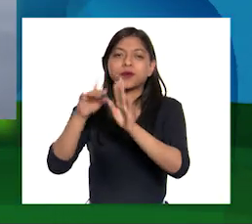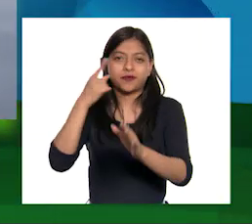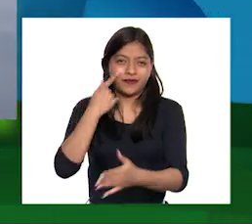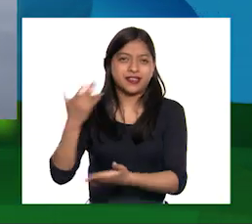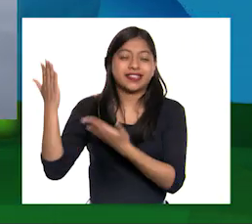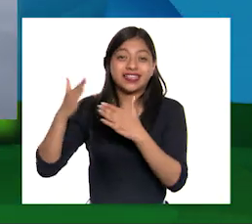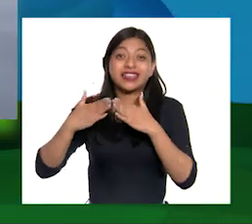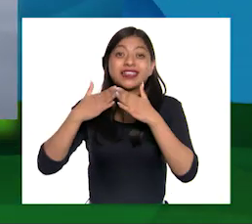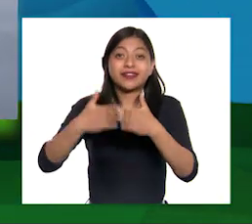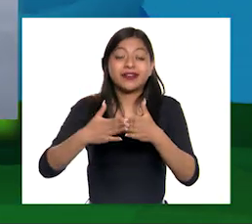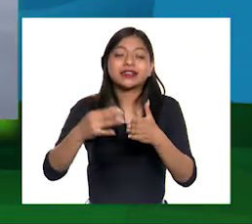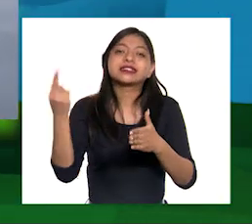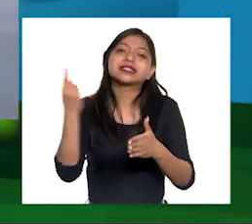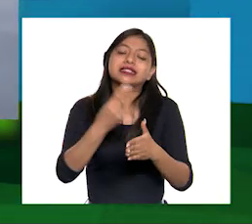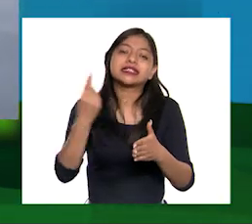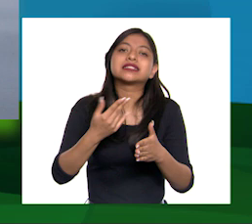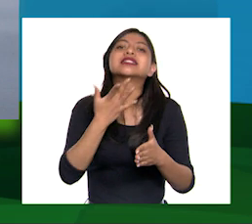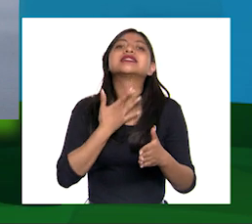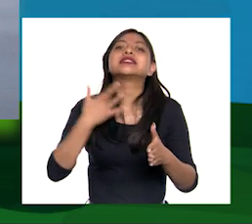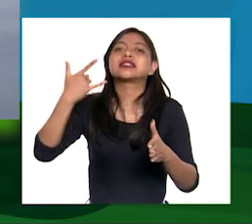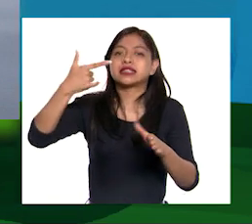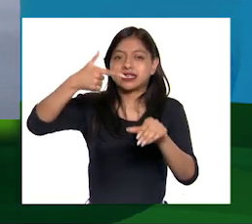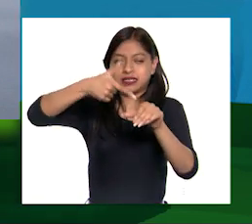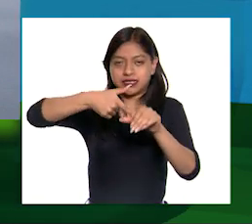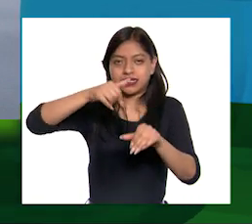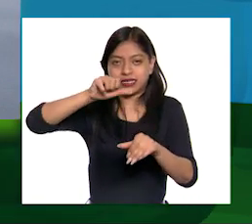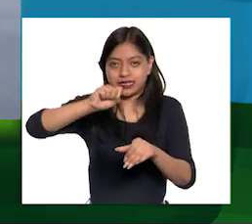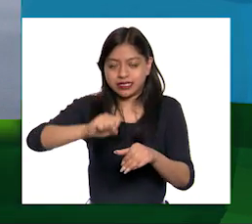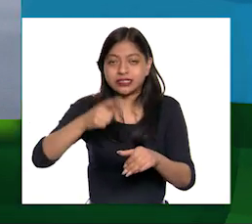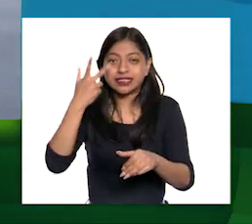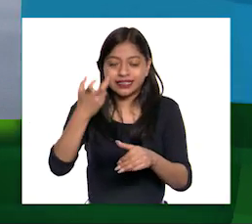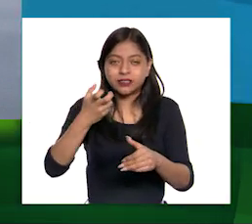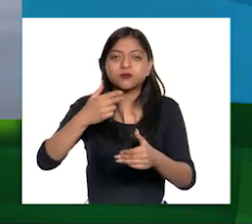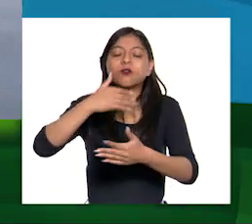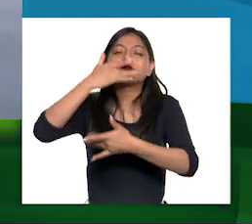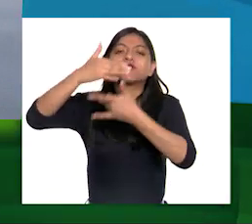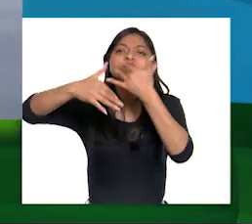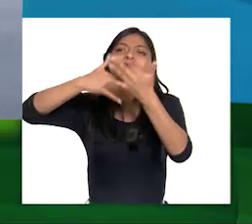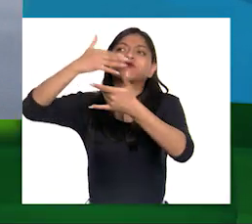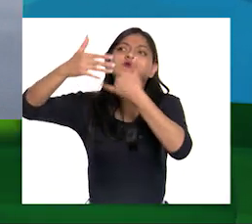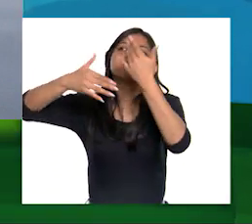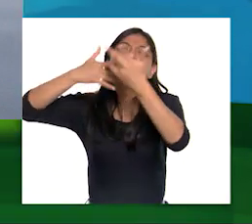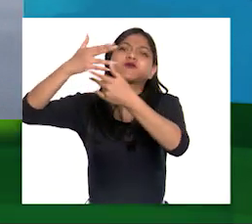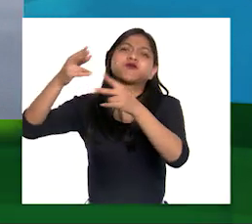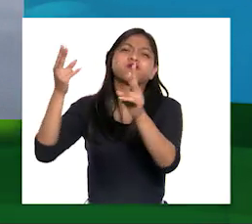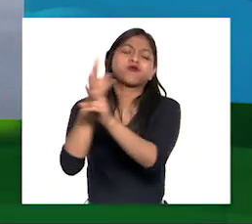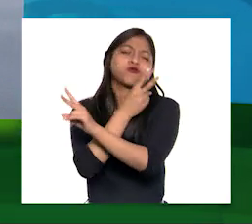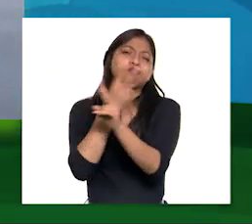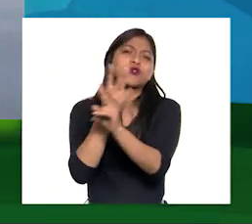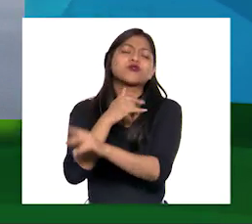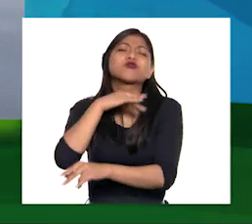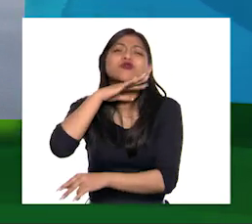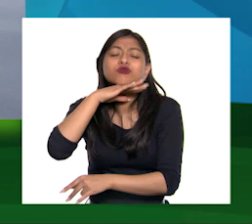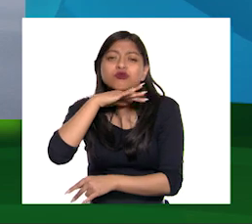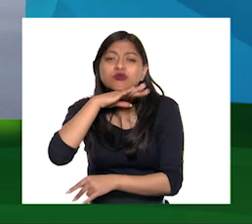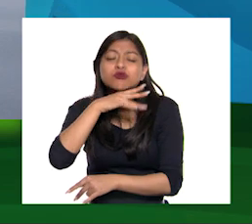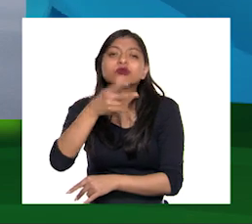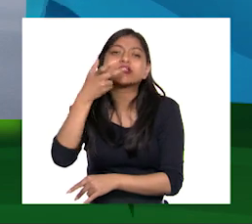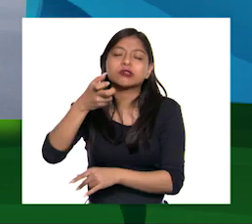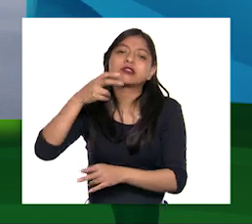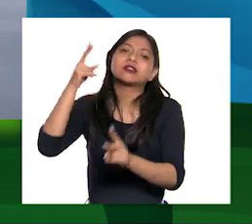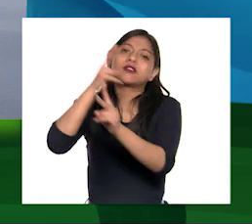barcos se mueven por combustibles Que son quemados para echar a andar toda esa maquinaria tan grandota Entonces, sacan humo que